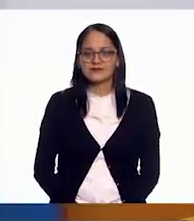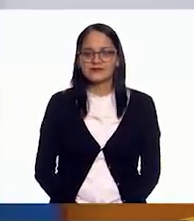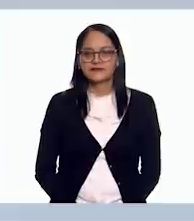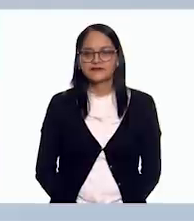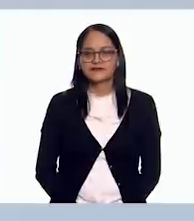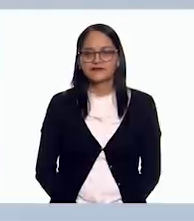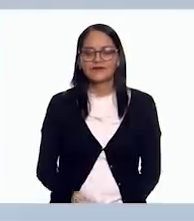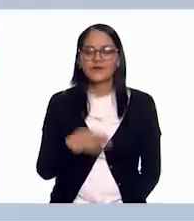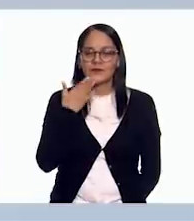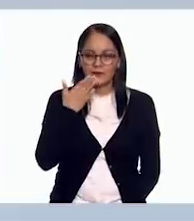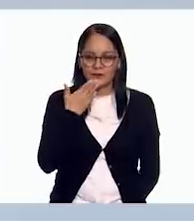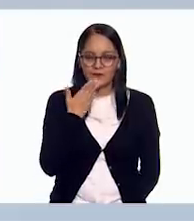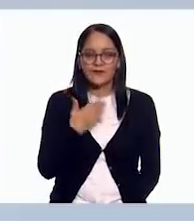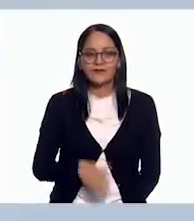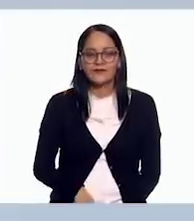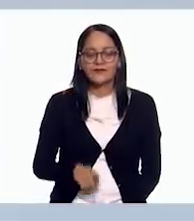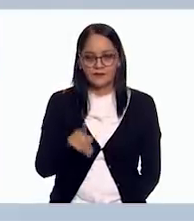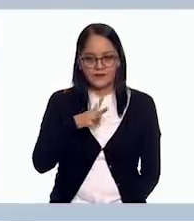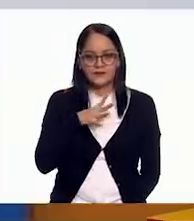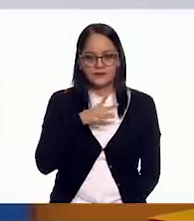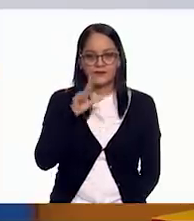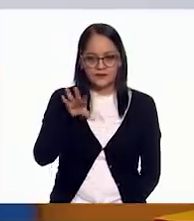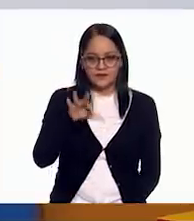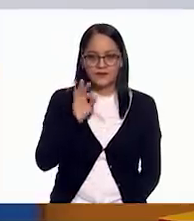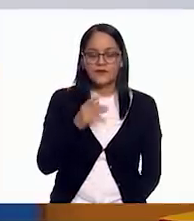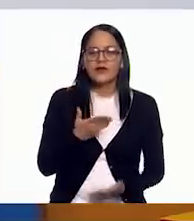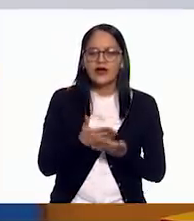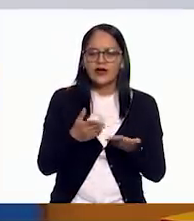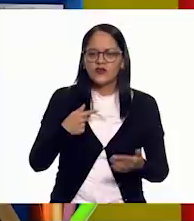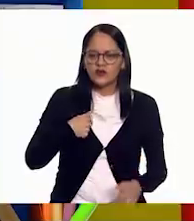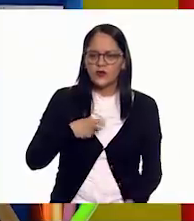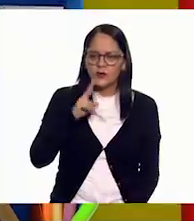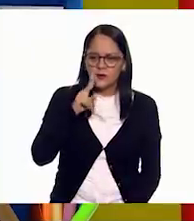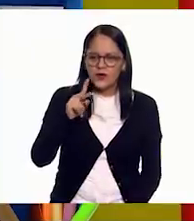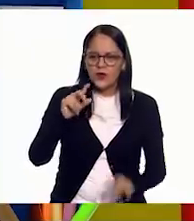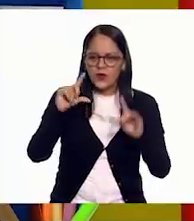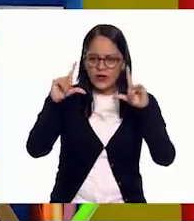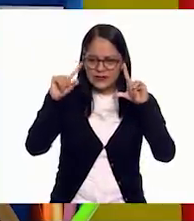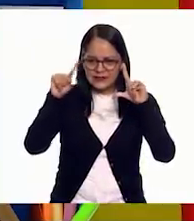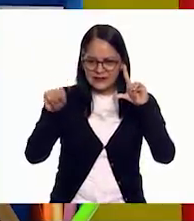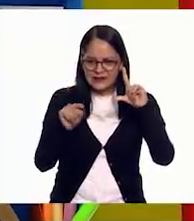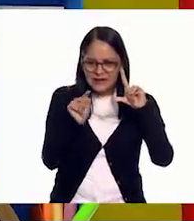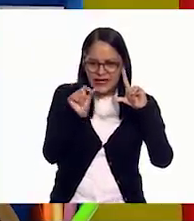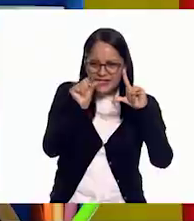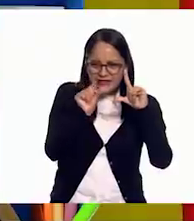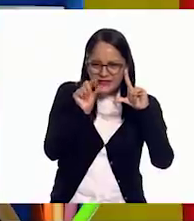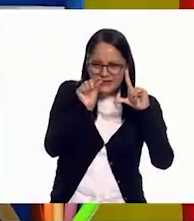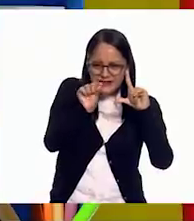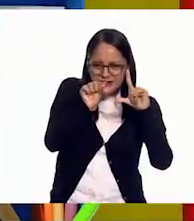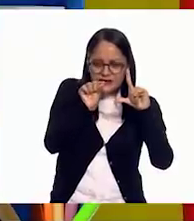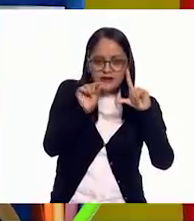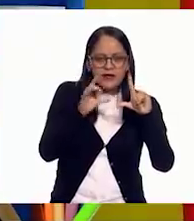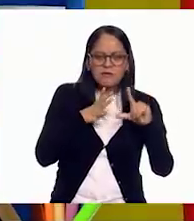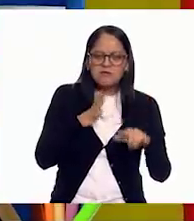a encerrar. Muy bien. Y aquí la tienen. De acuerdo. Yo veo que en medio hay una. Pero es que esa no parece T.